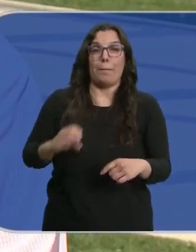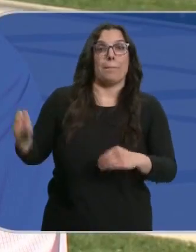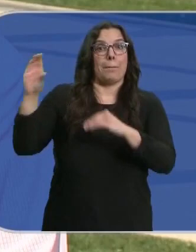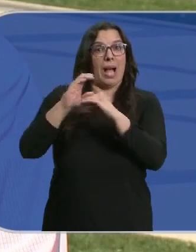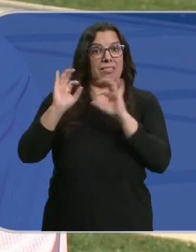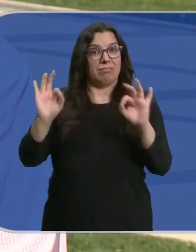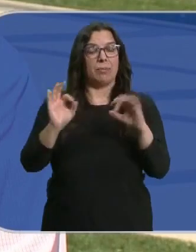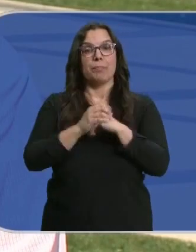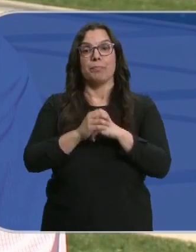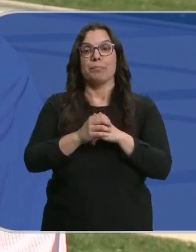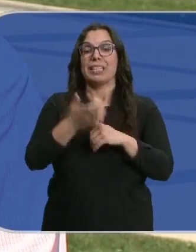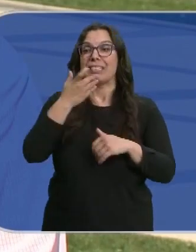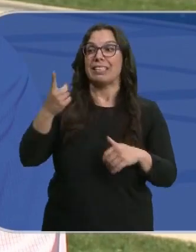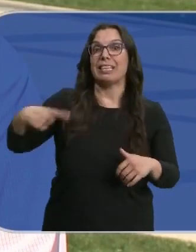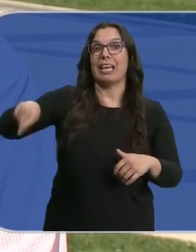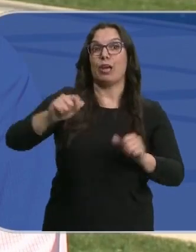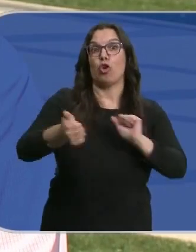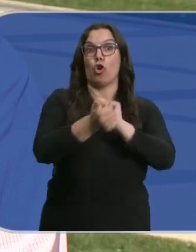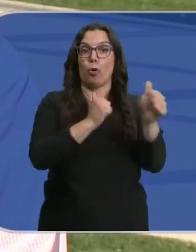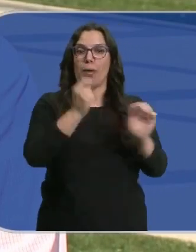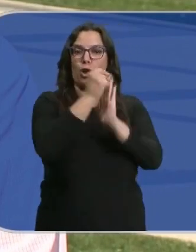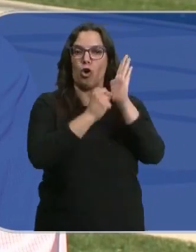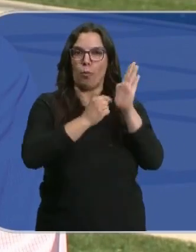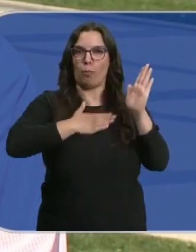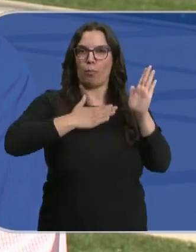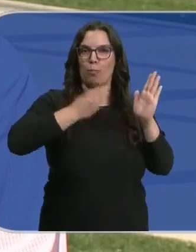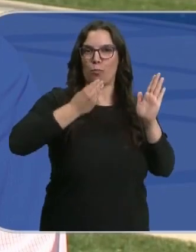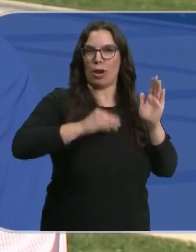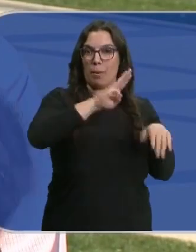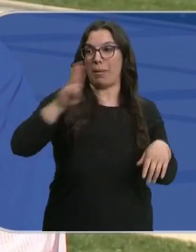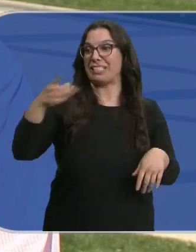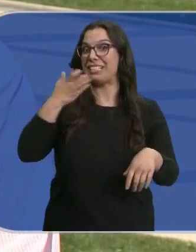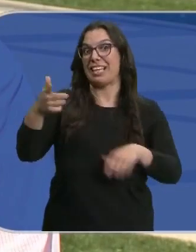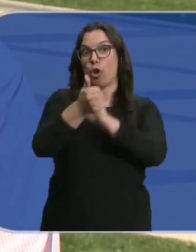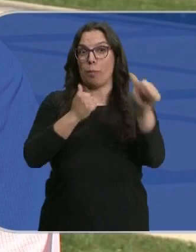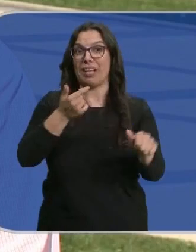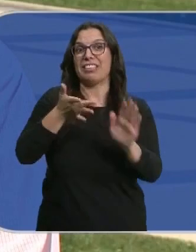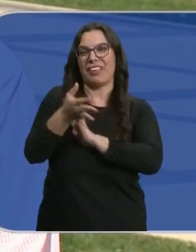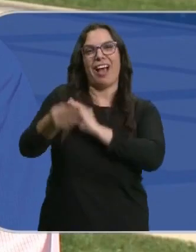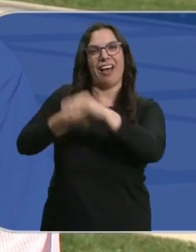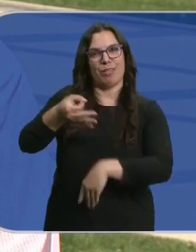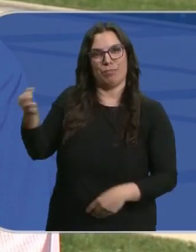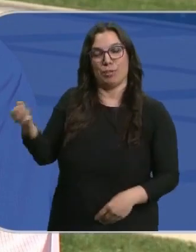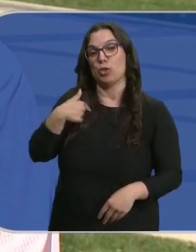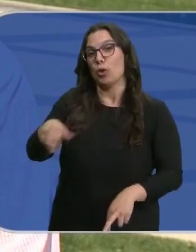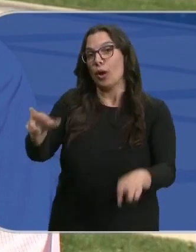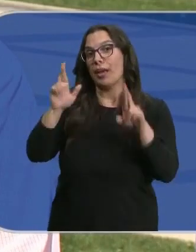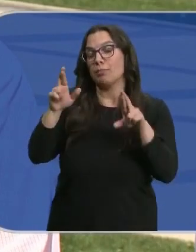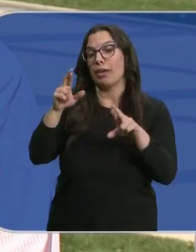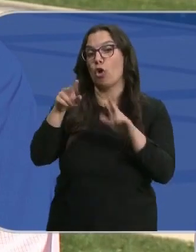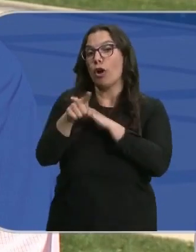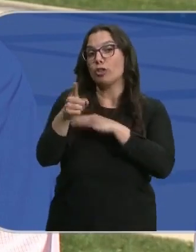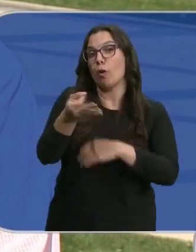plagia las buenas medidas del Partido Popular, acierta. Espero que lo haga con mayor